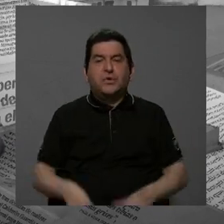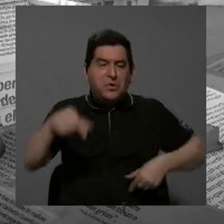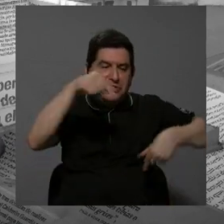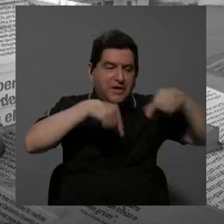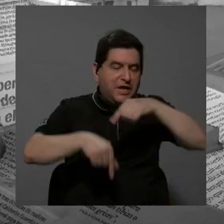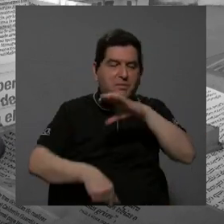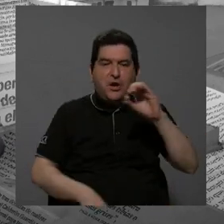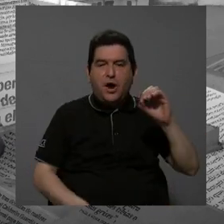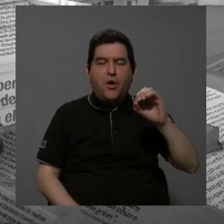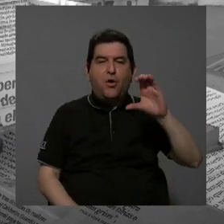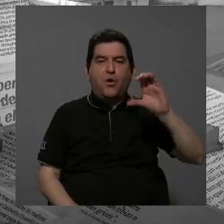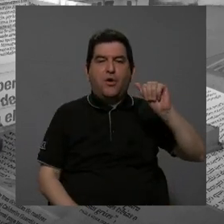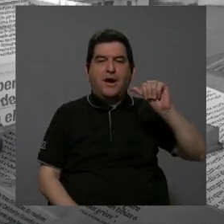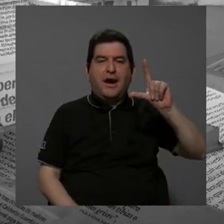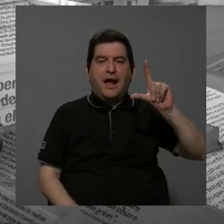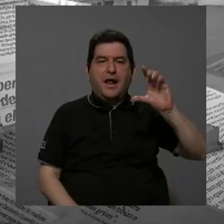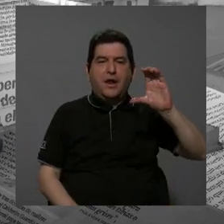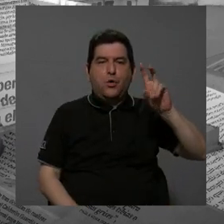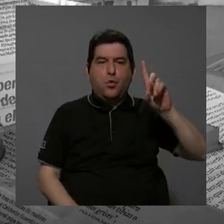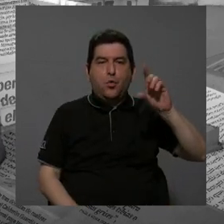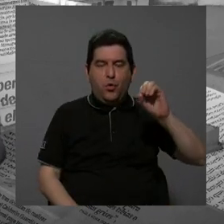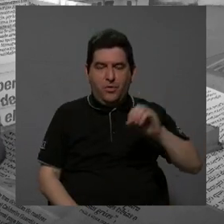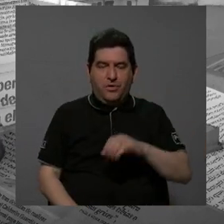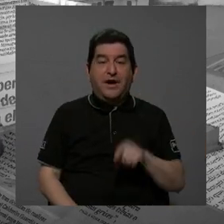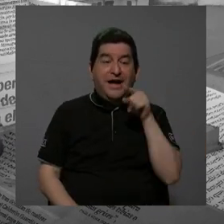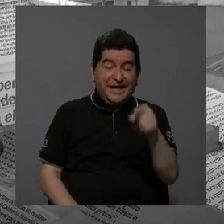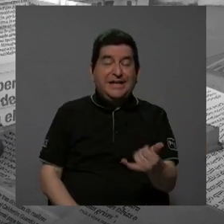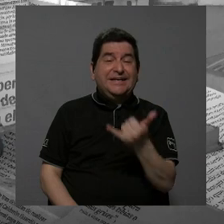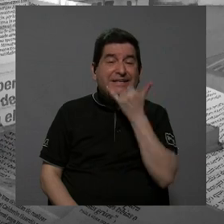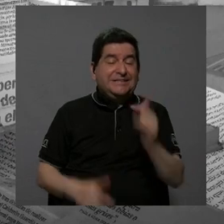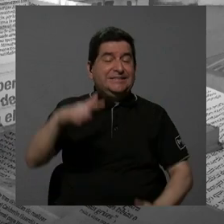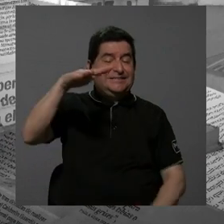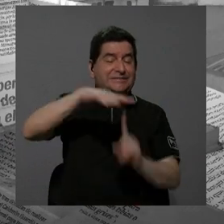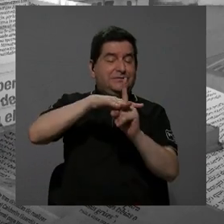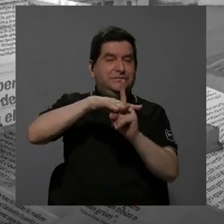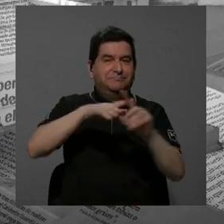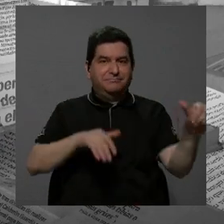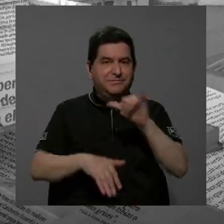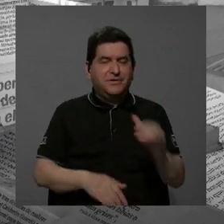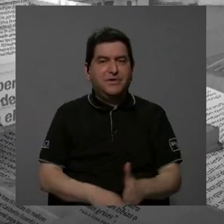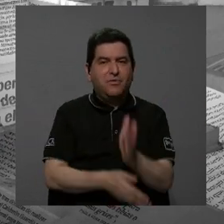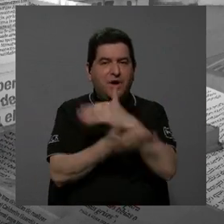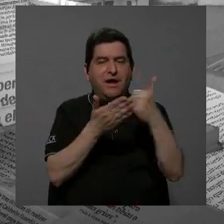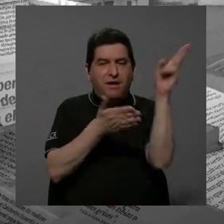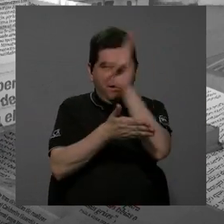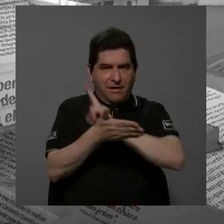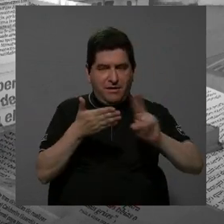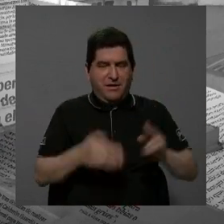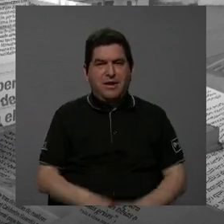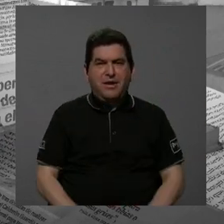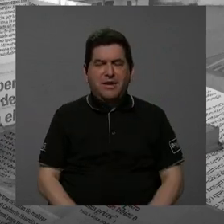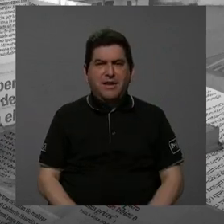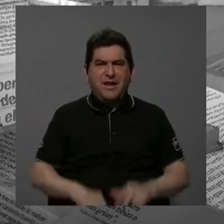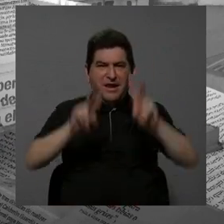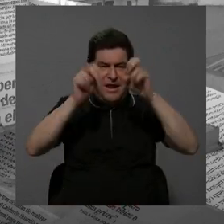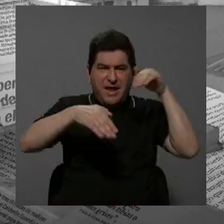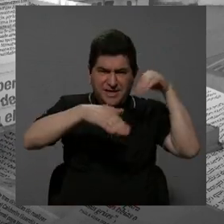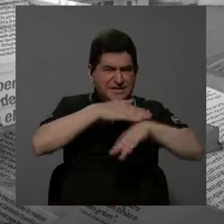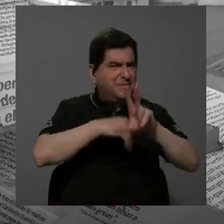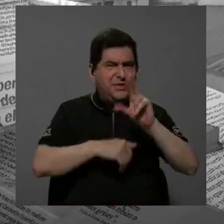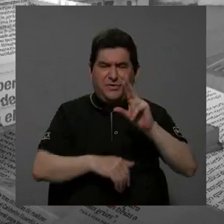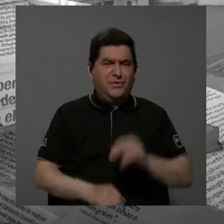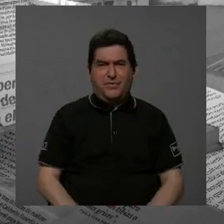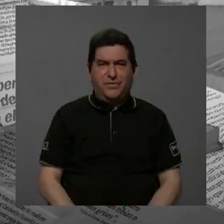química. Y ahí es a donde encontramos una enorme falla. Y como les decía antes, también en algunas universidades, en vez de hacer pruebas de admisión, están haciendo